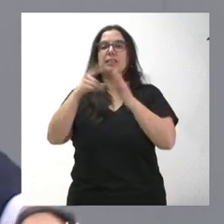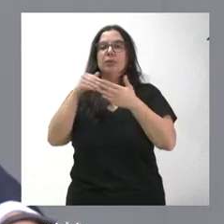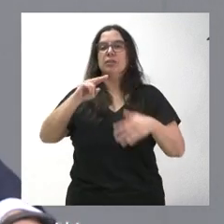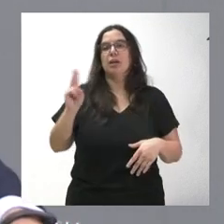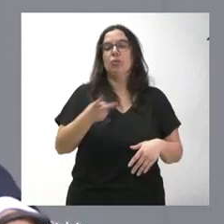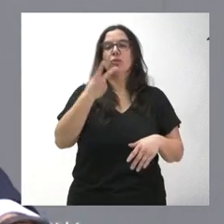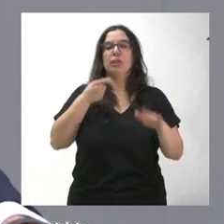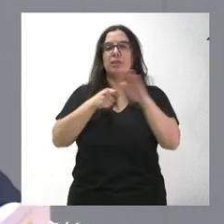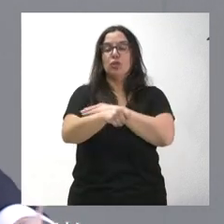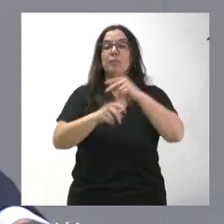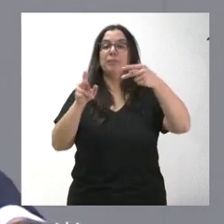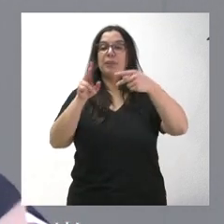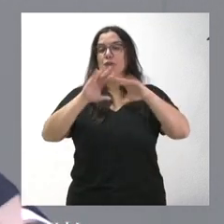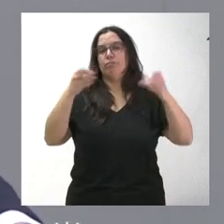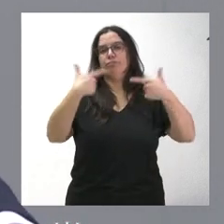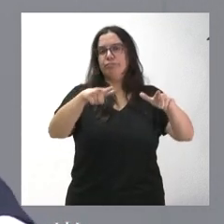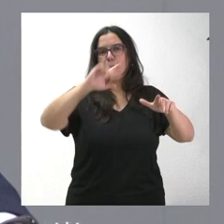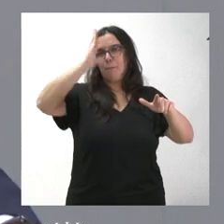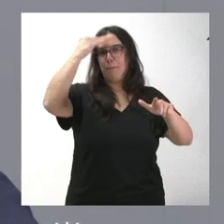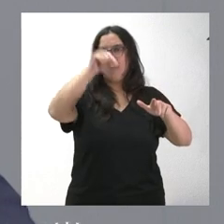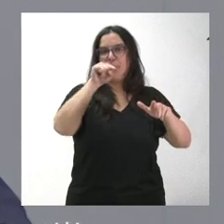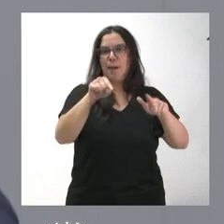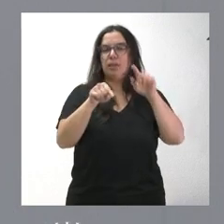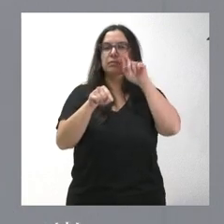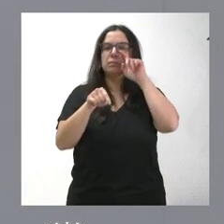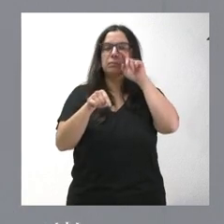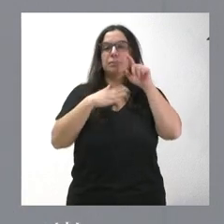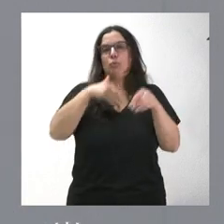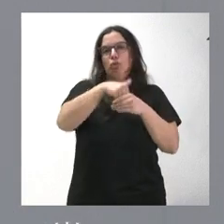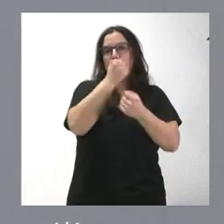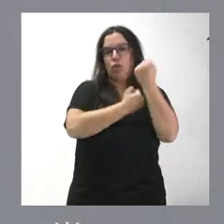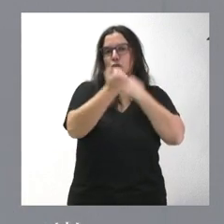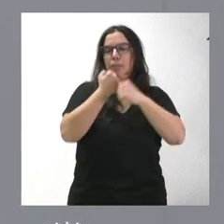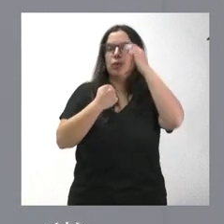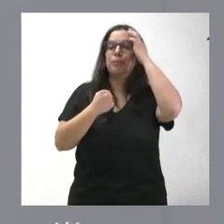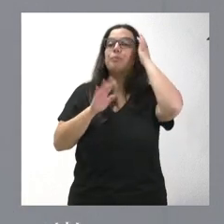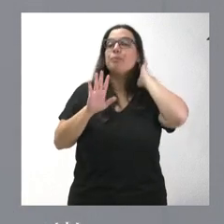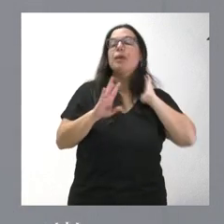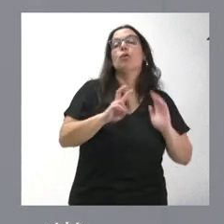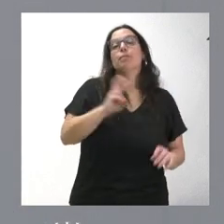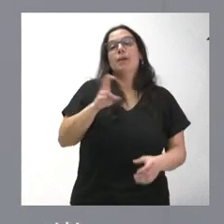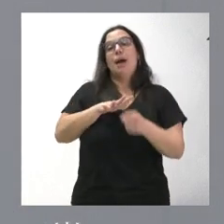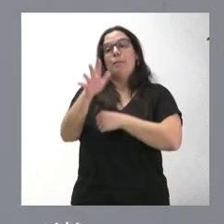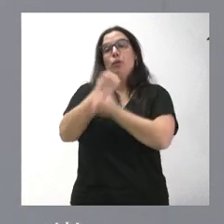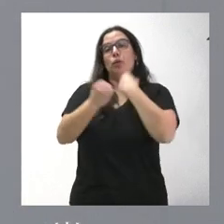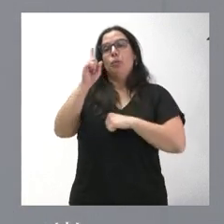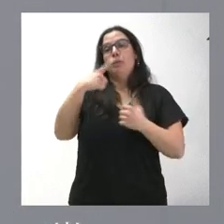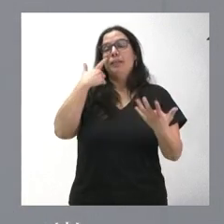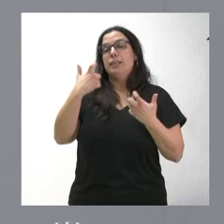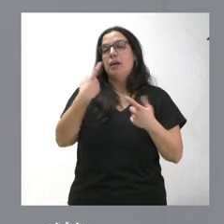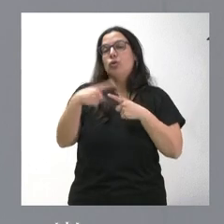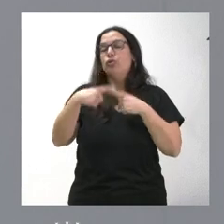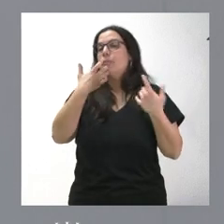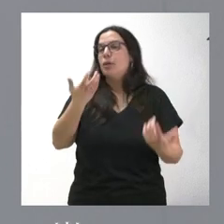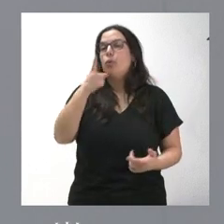Este es el bloque principal que tiene este contenido económico. Pero también en el ámbito económico destacan actuaciones como 1